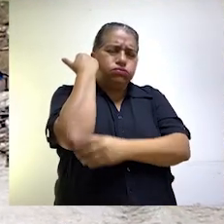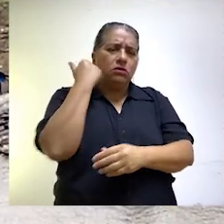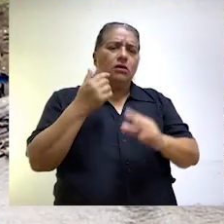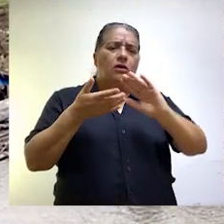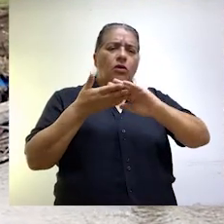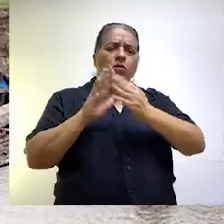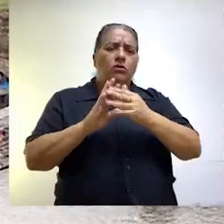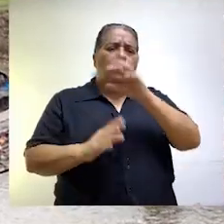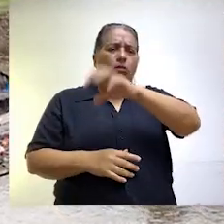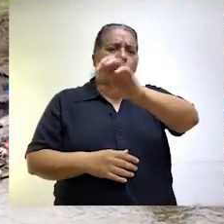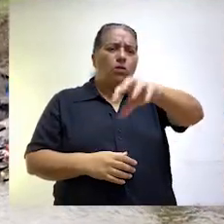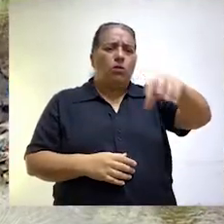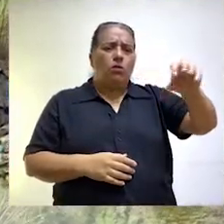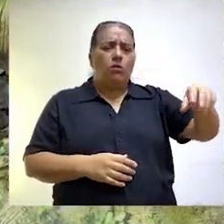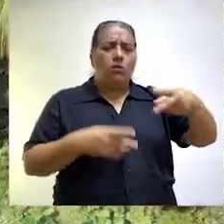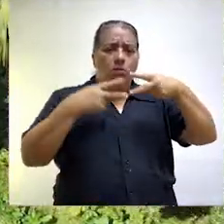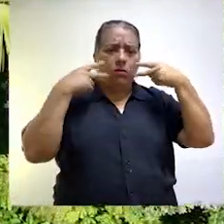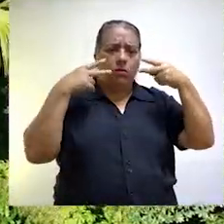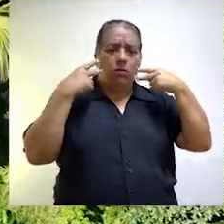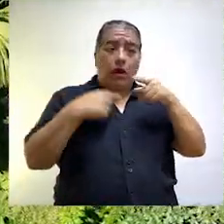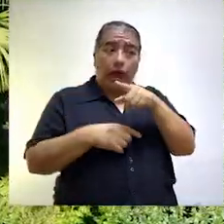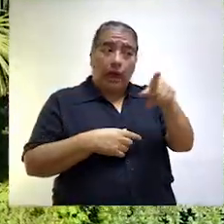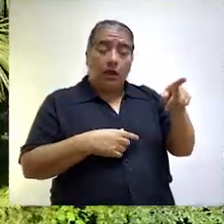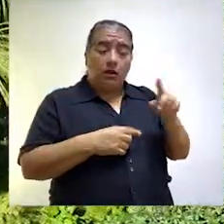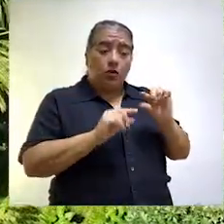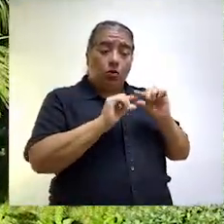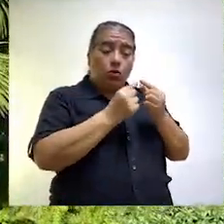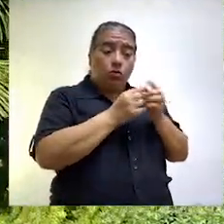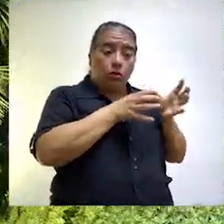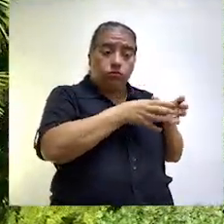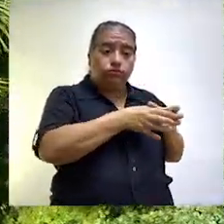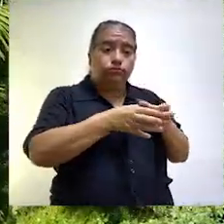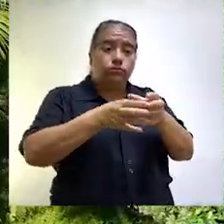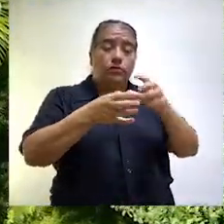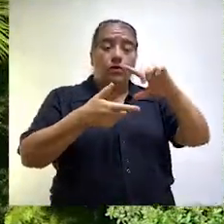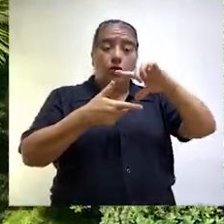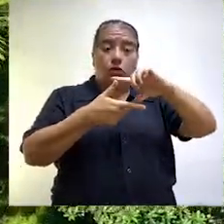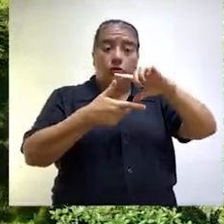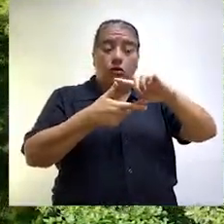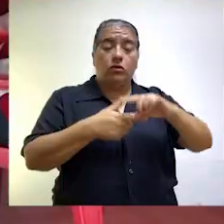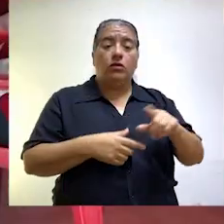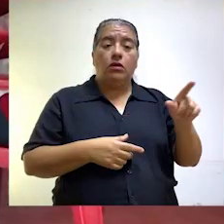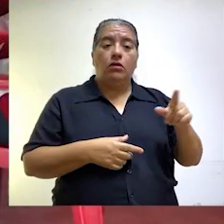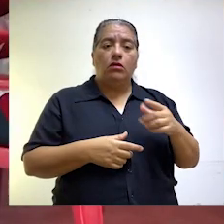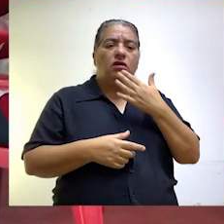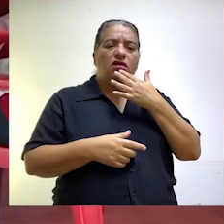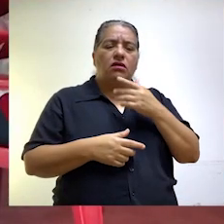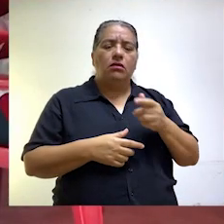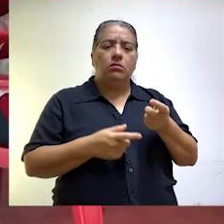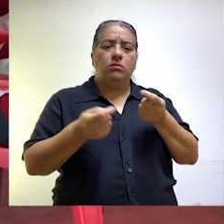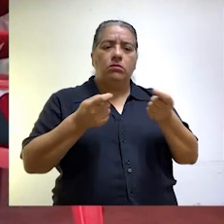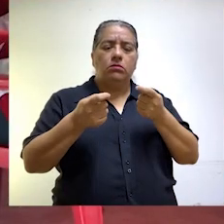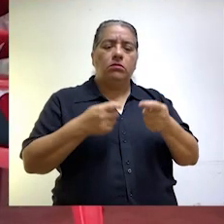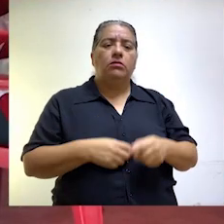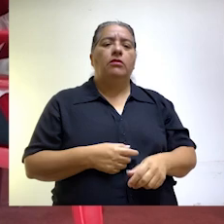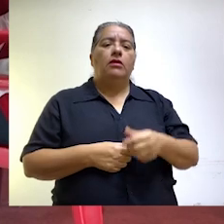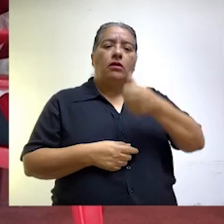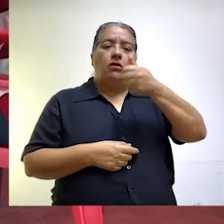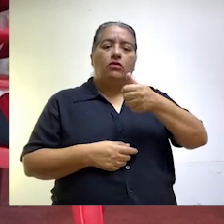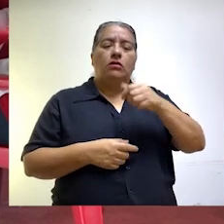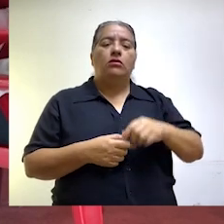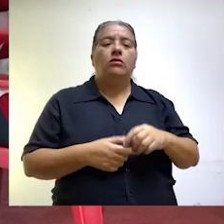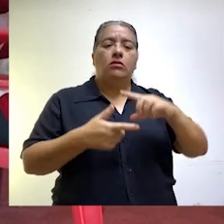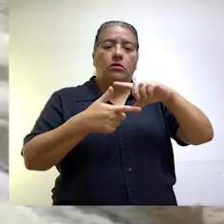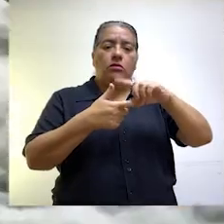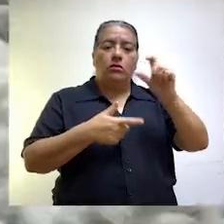habitan varias comunidades nativas. Hasta aquí llegó una comitiva de la Contraloría General, encabezada por el Contralor Nelson